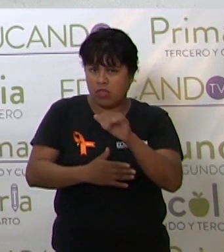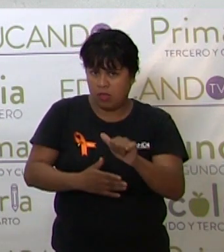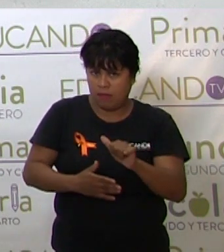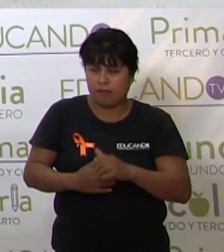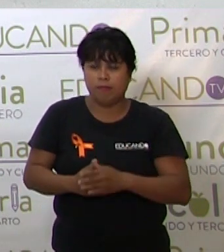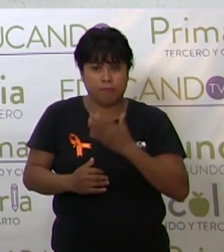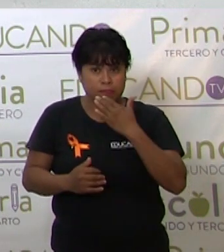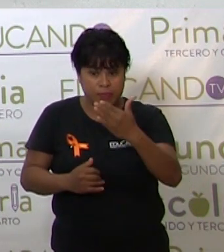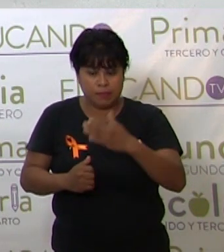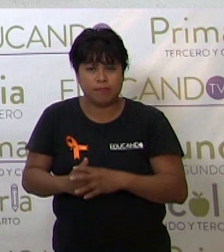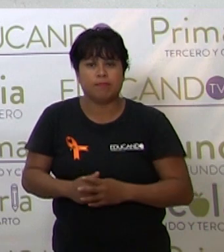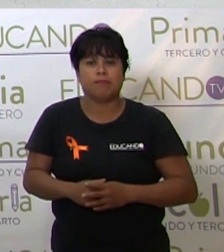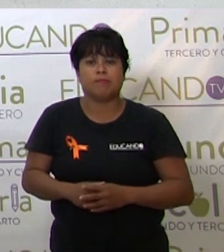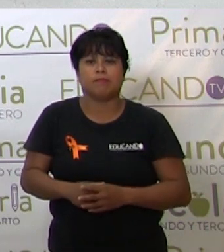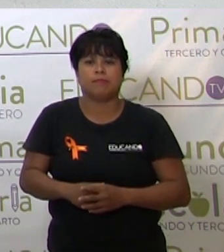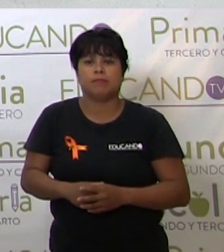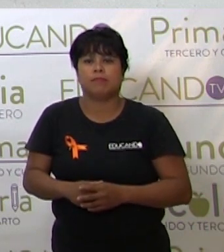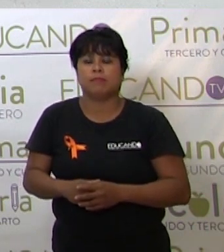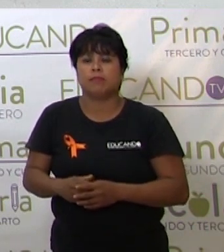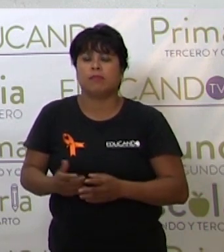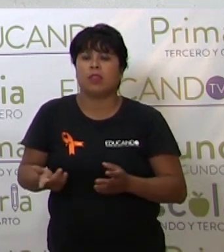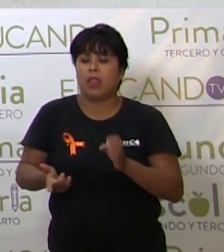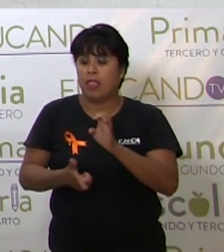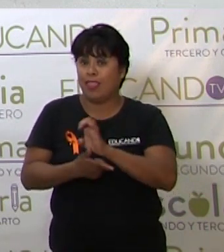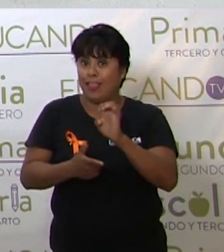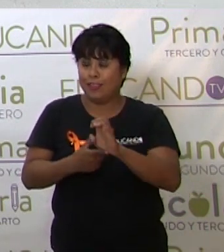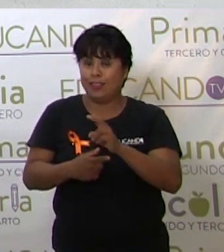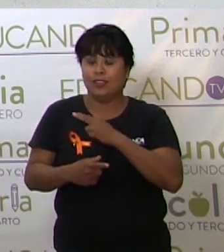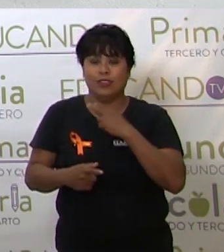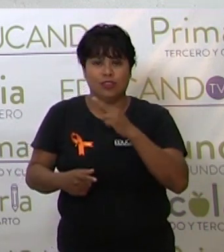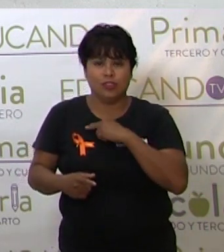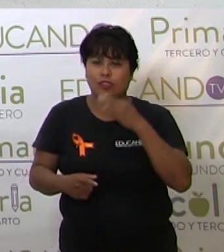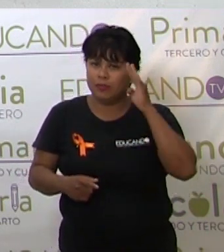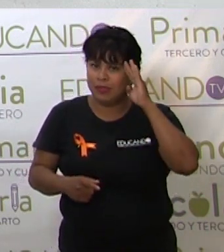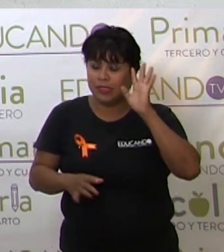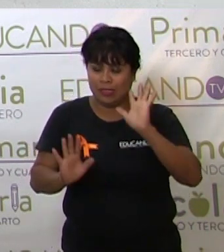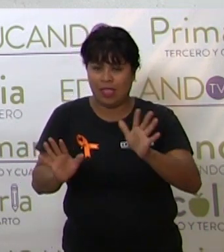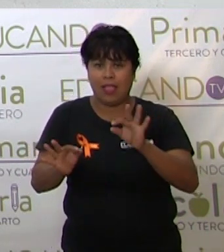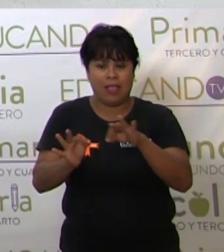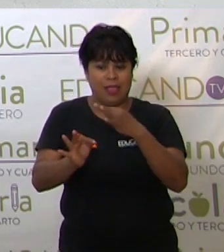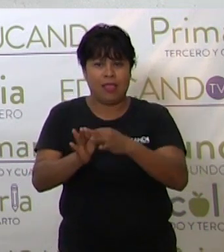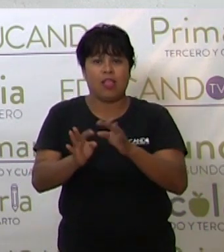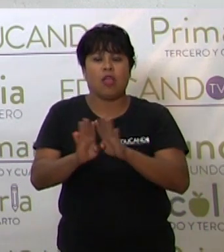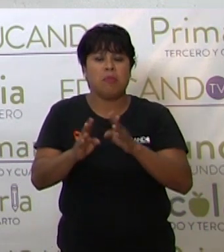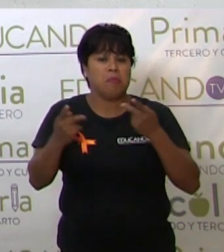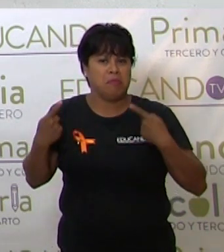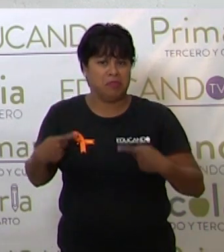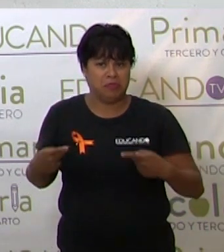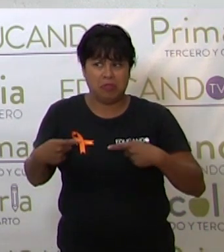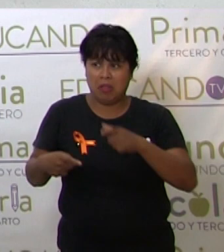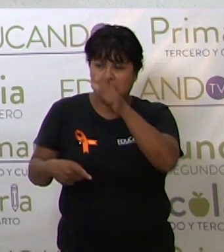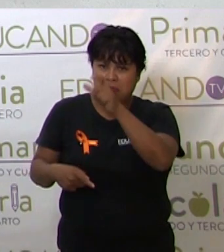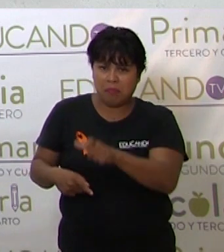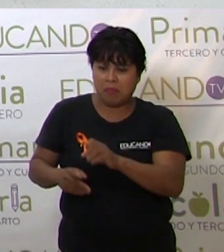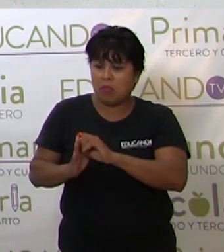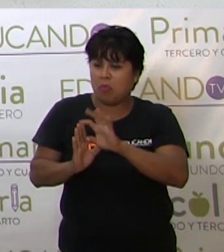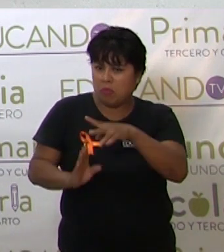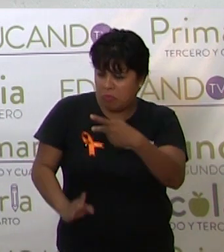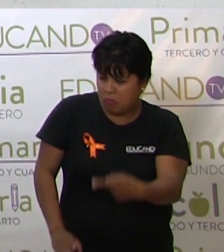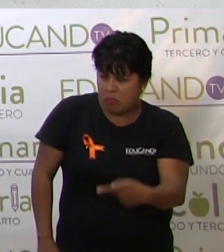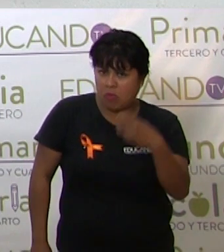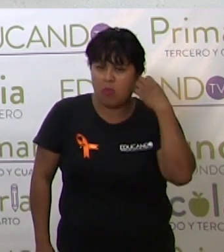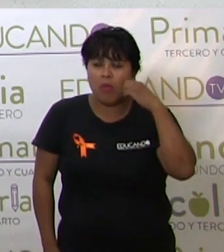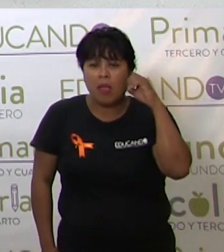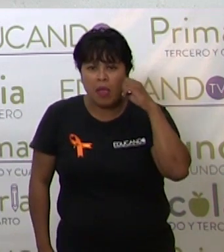Muy bien. Pues entonces, suponemos que ahora ustedes ya eligieron a su personaje, que puede ser oaxaqueño.